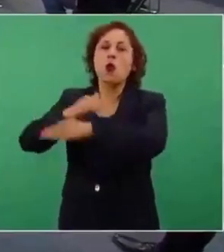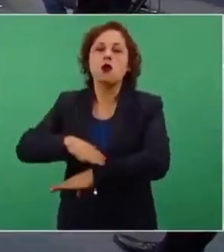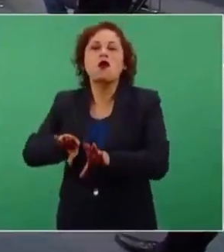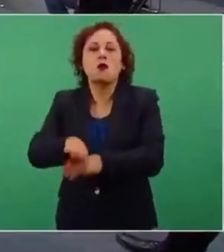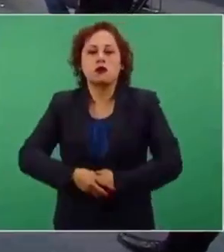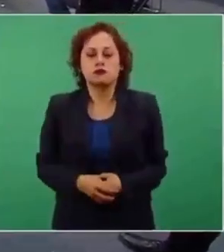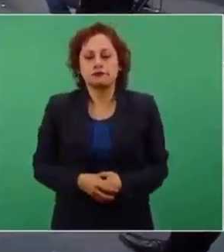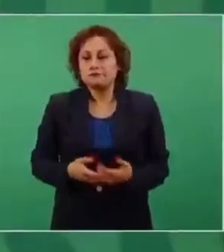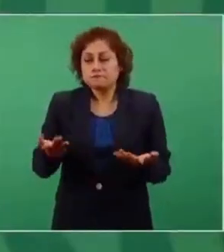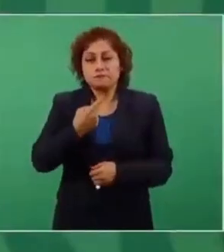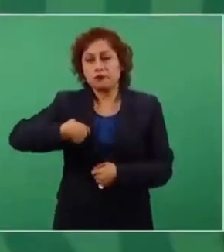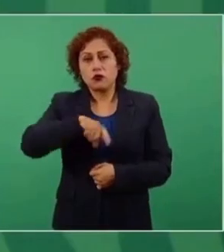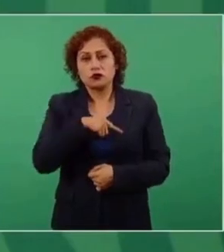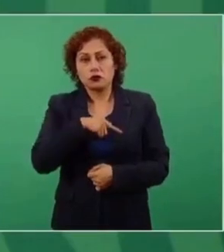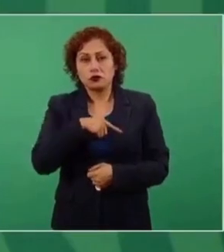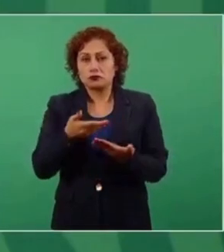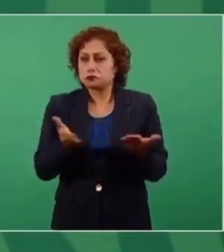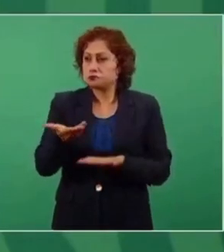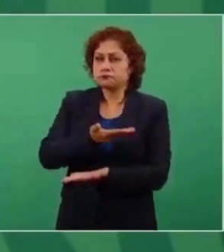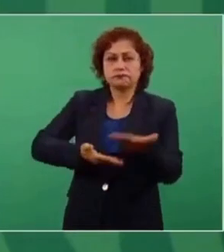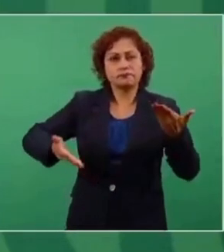Nosotros estamos abiertos siempre al diálogo,